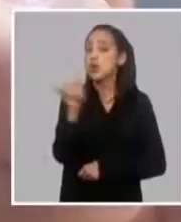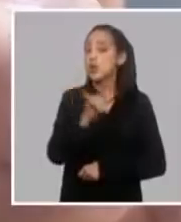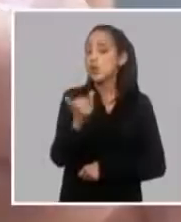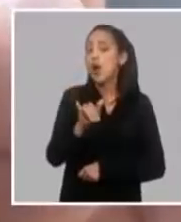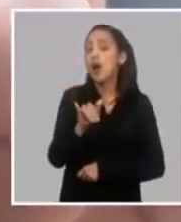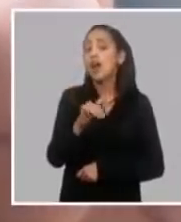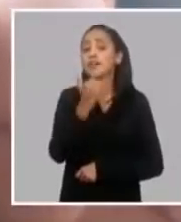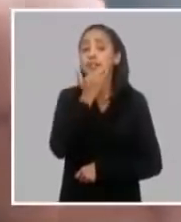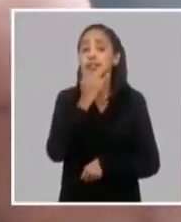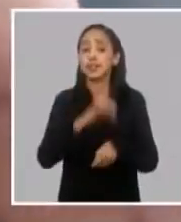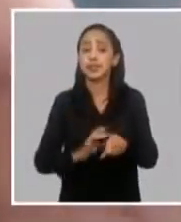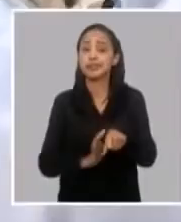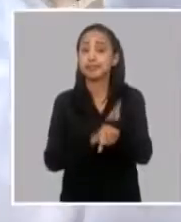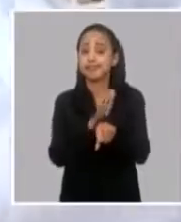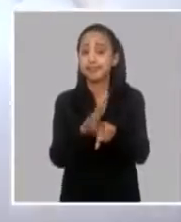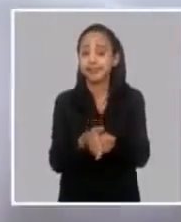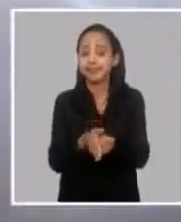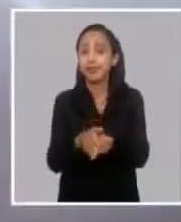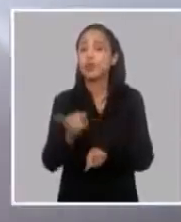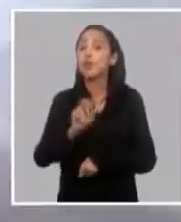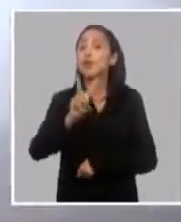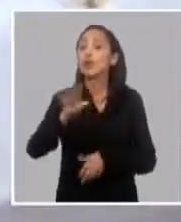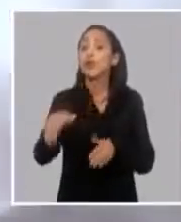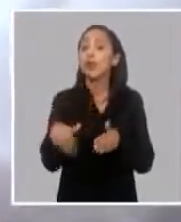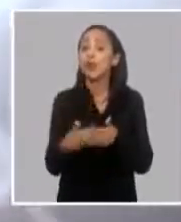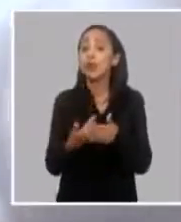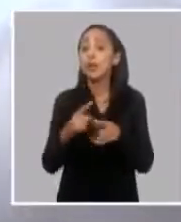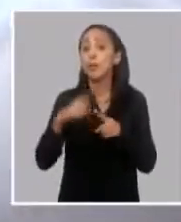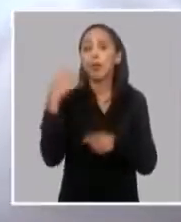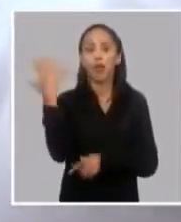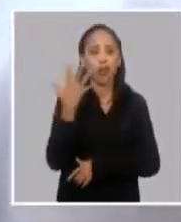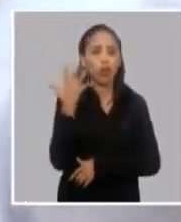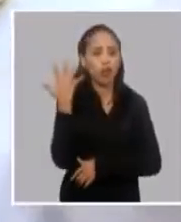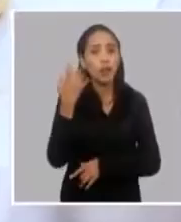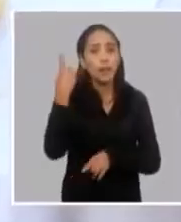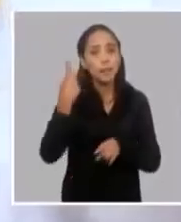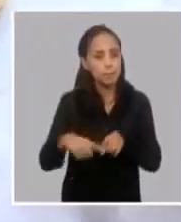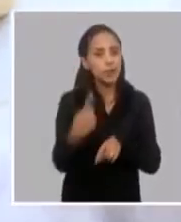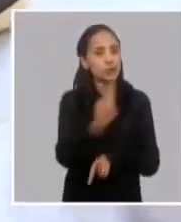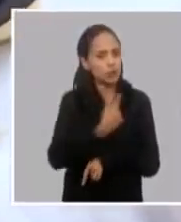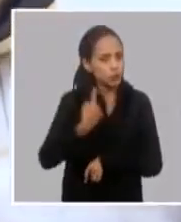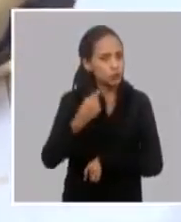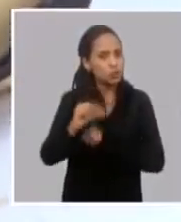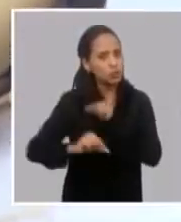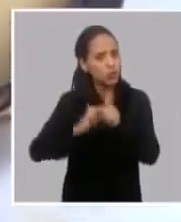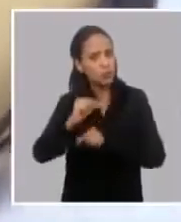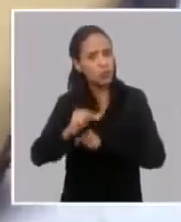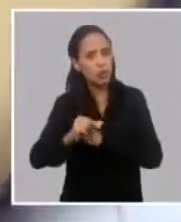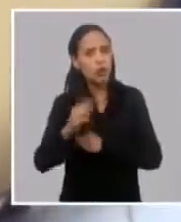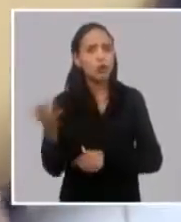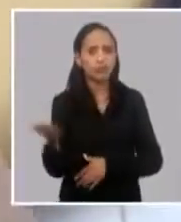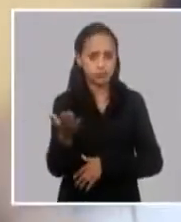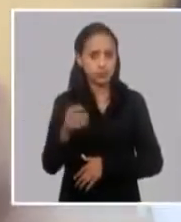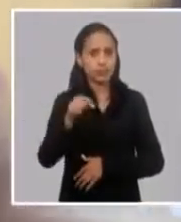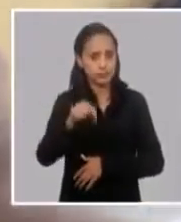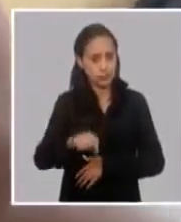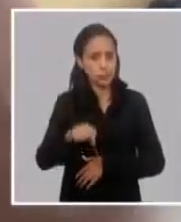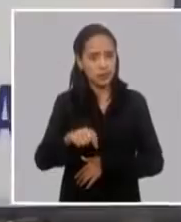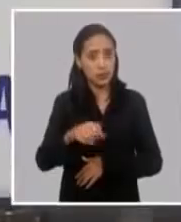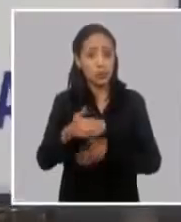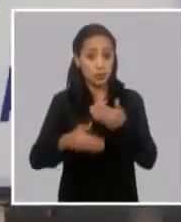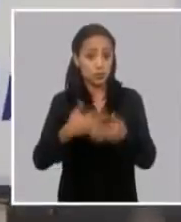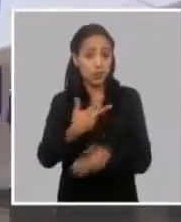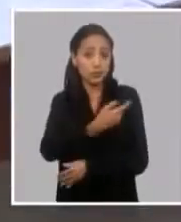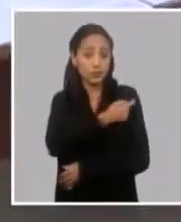la COVID, hemos tenido que... Y los dos días que se pidieron de ciclón también. Los ciclón, así que... Esto es un tema, pero tenemos una